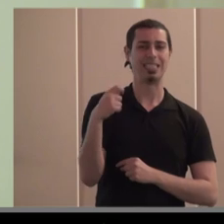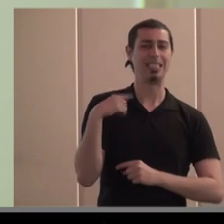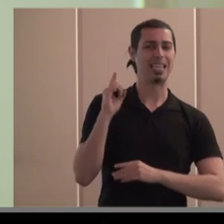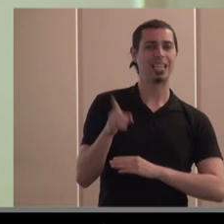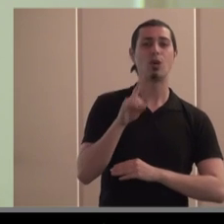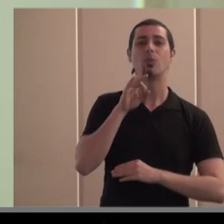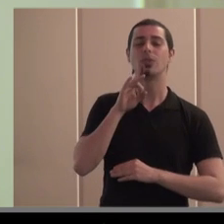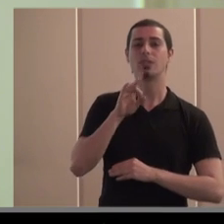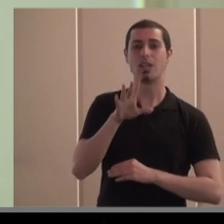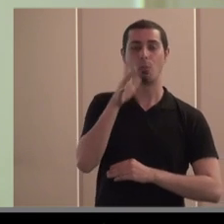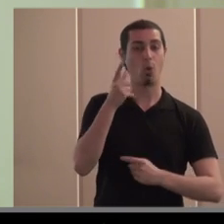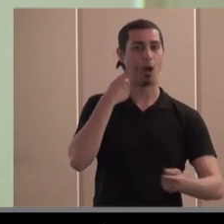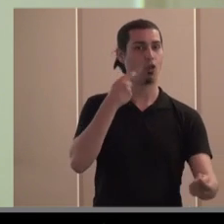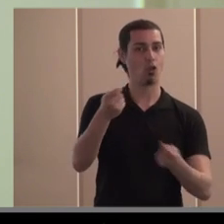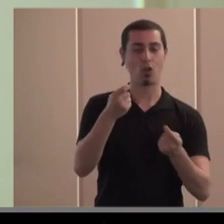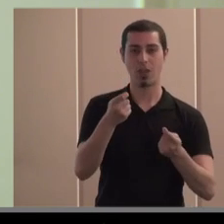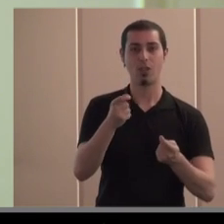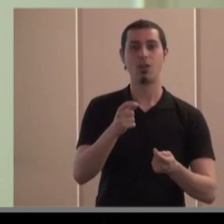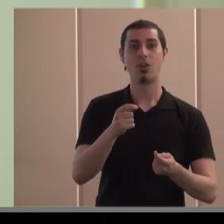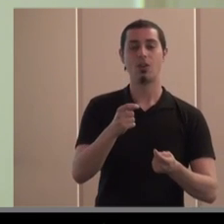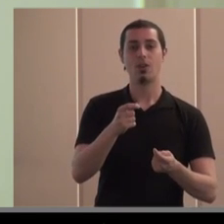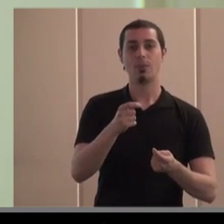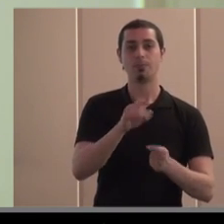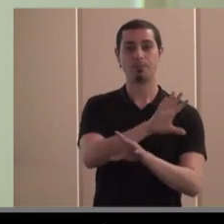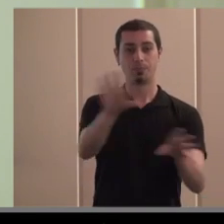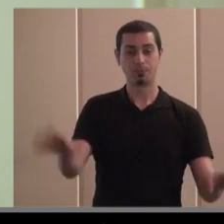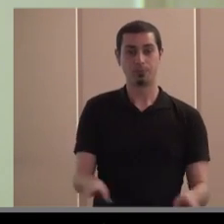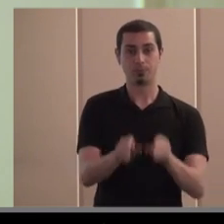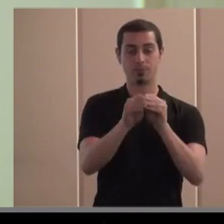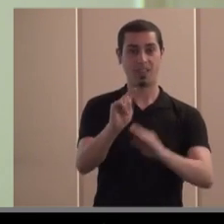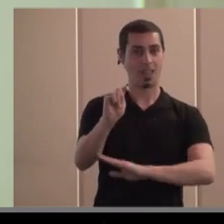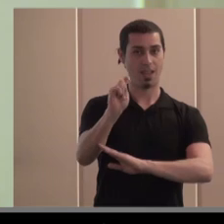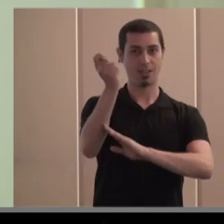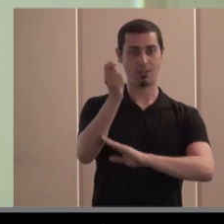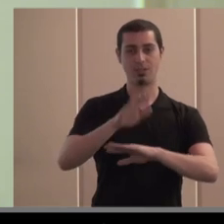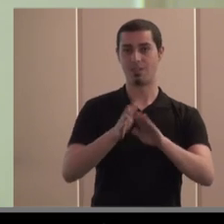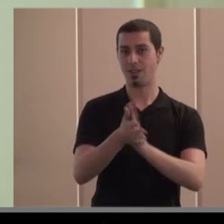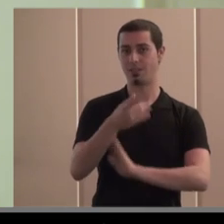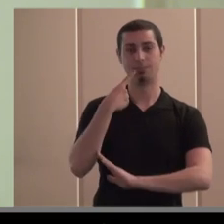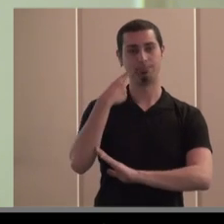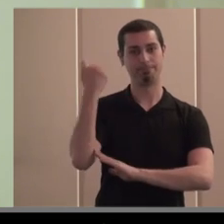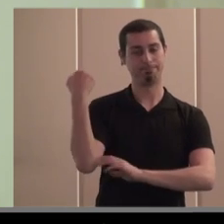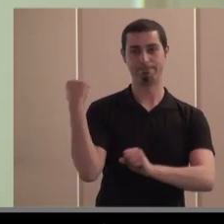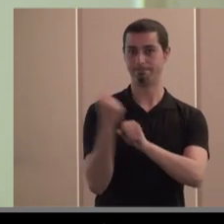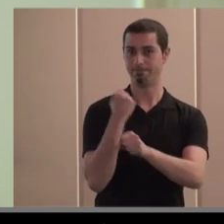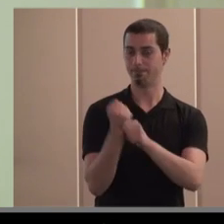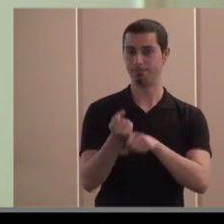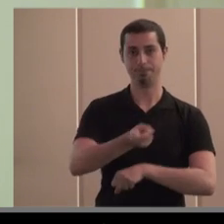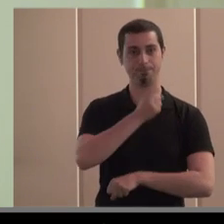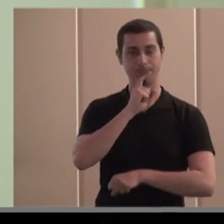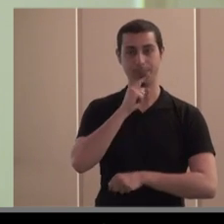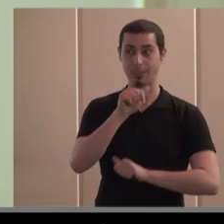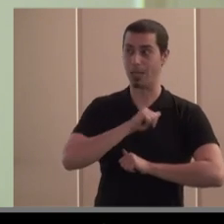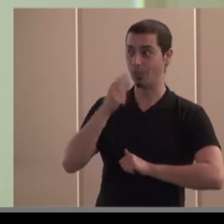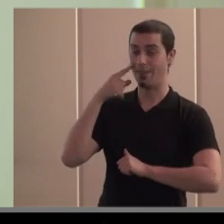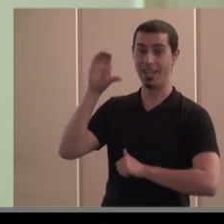ellos de forma coordinada hacia el éxito es una tarea extraordinariamente complicada que esperemos